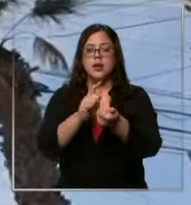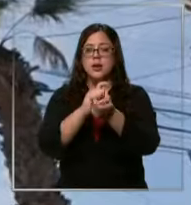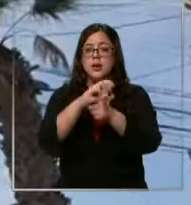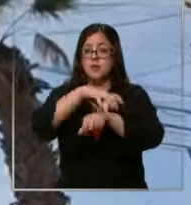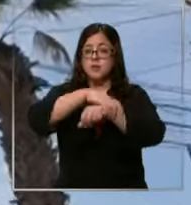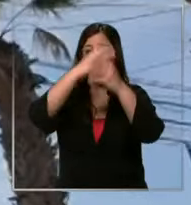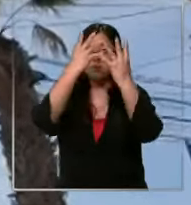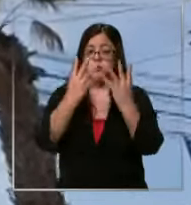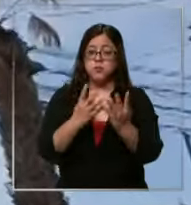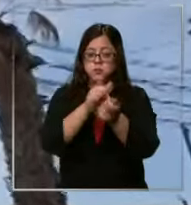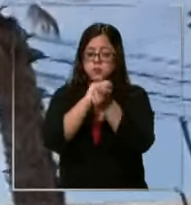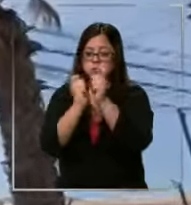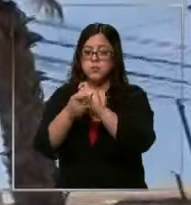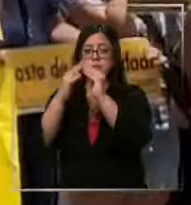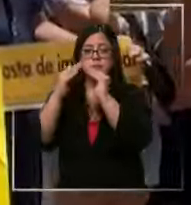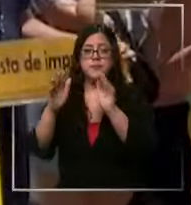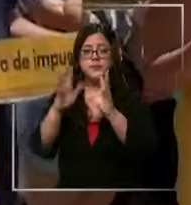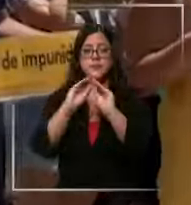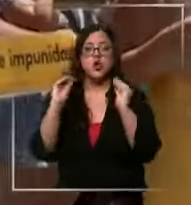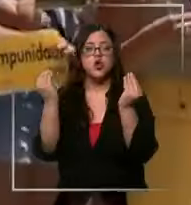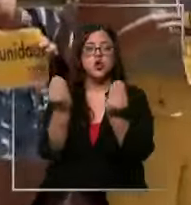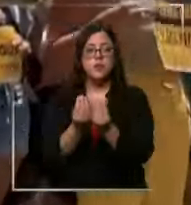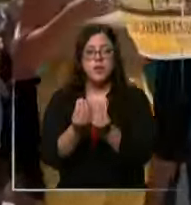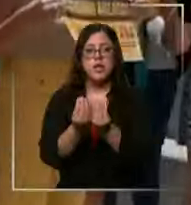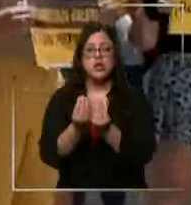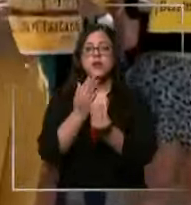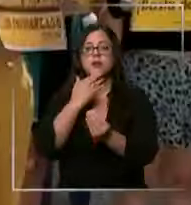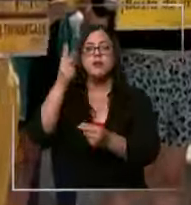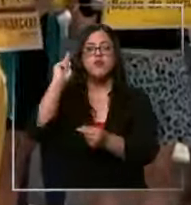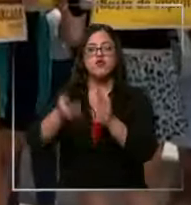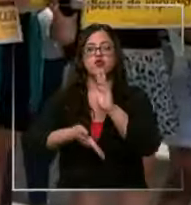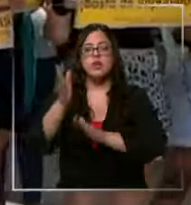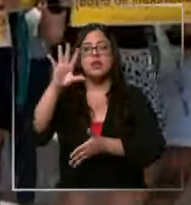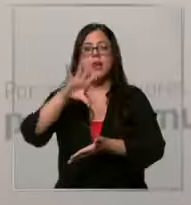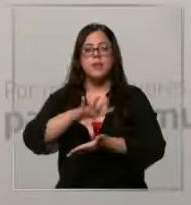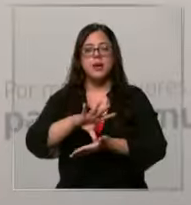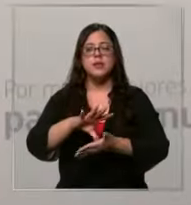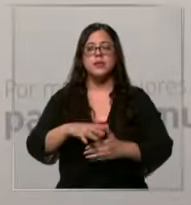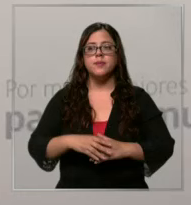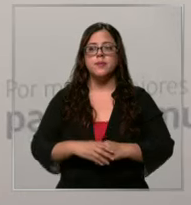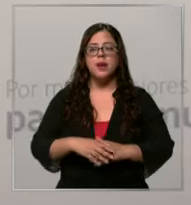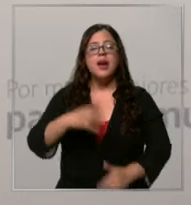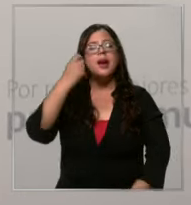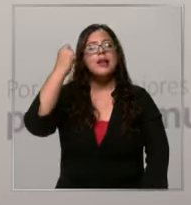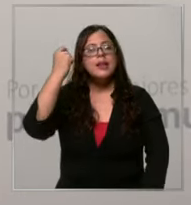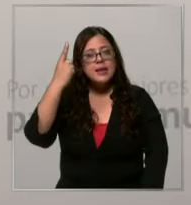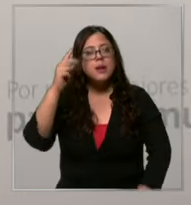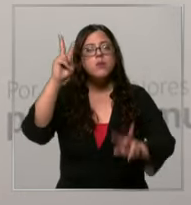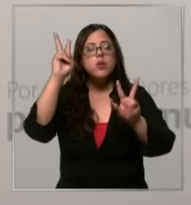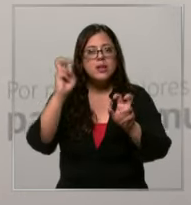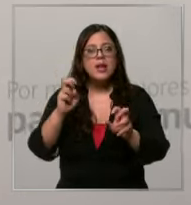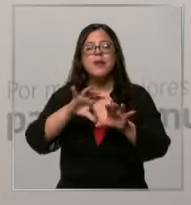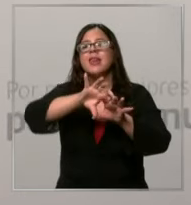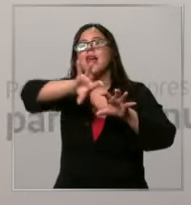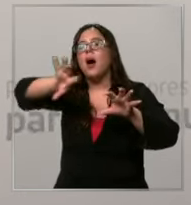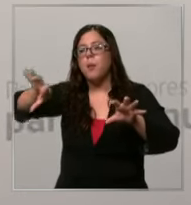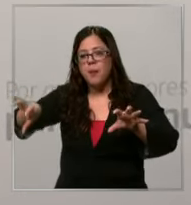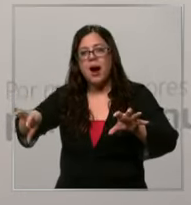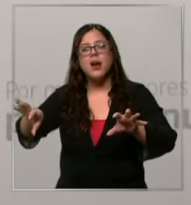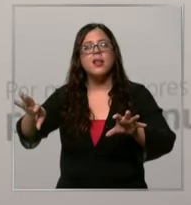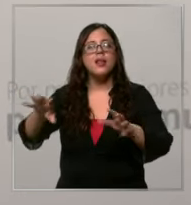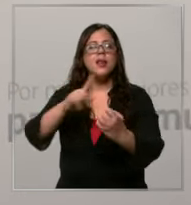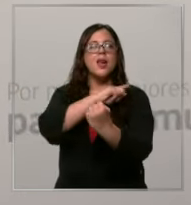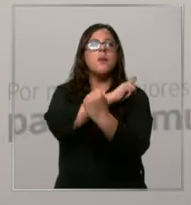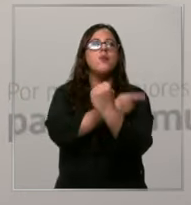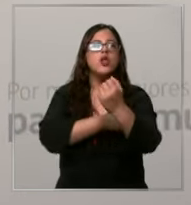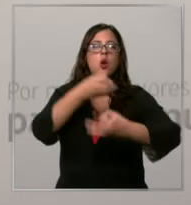prisión preventiva a arresto domiciliario total y arraigo nacional. Comprendemos la autonomía del Poder Judicial y en ese